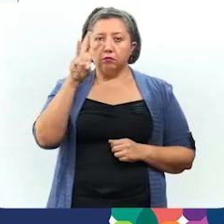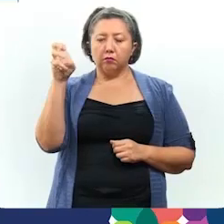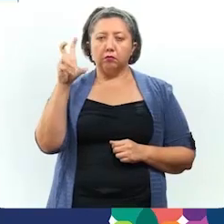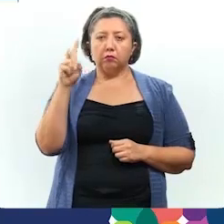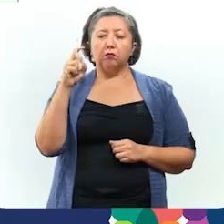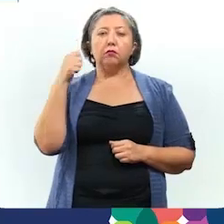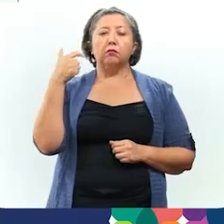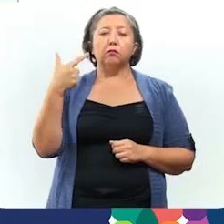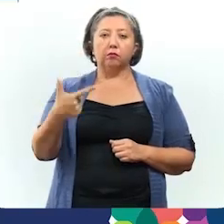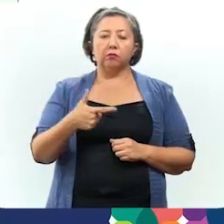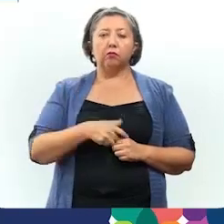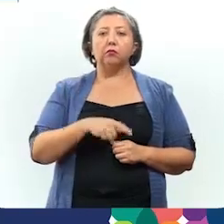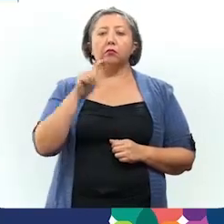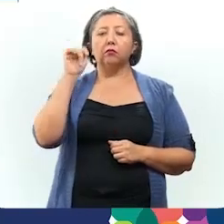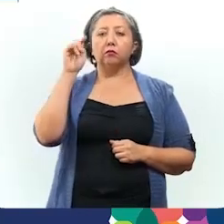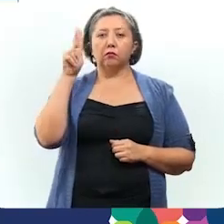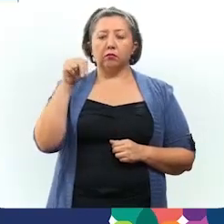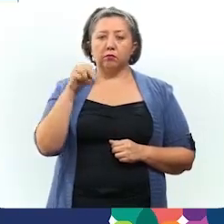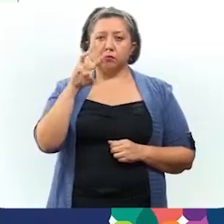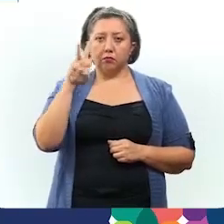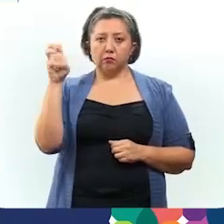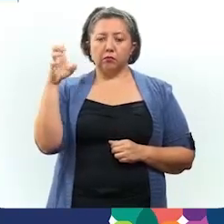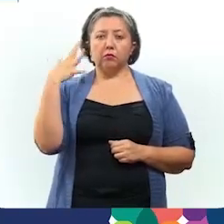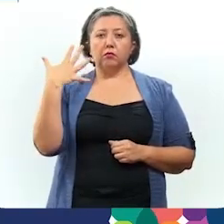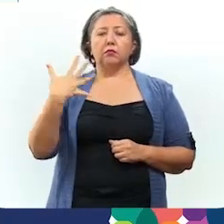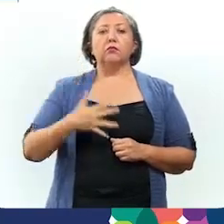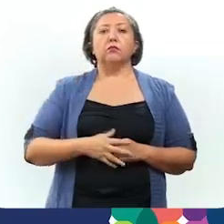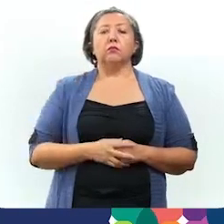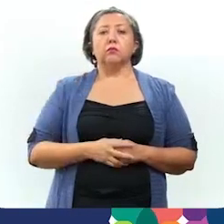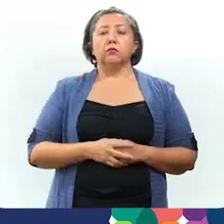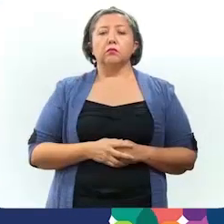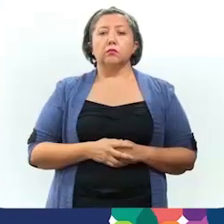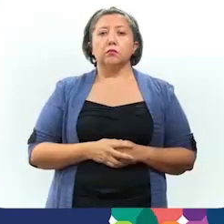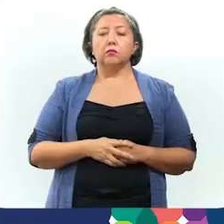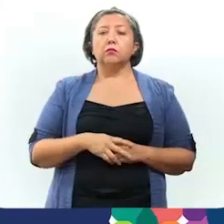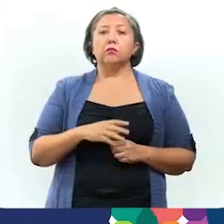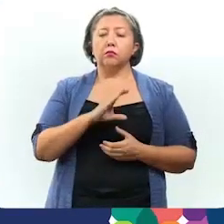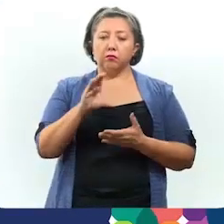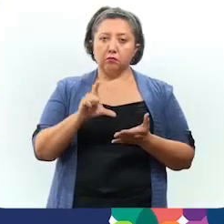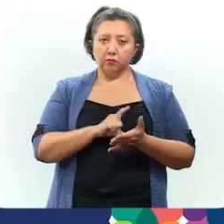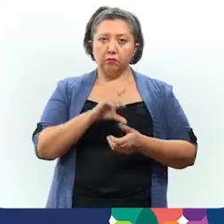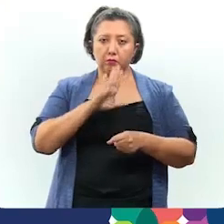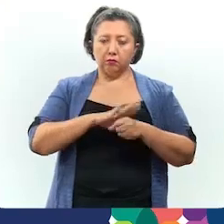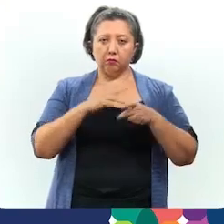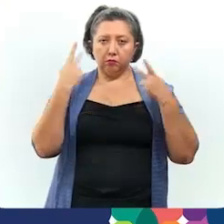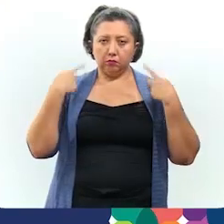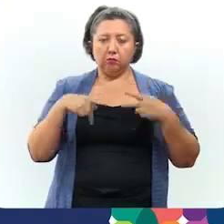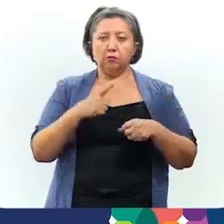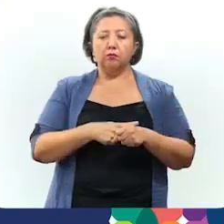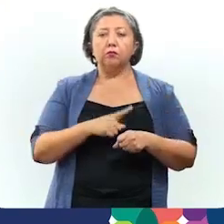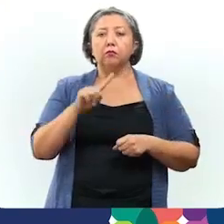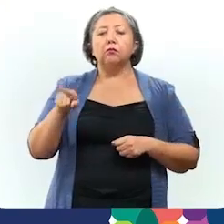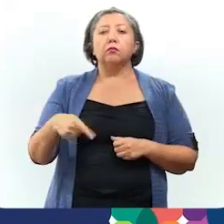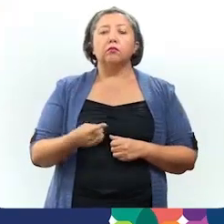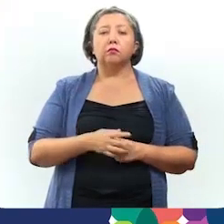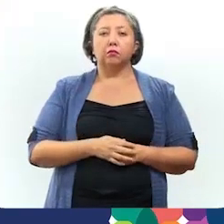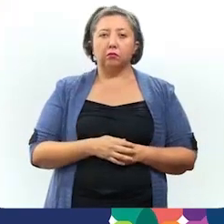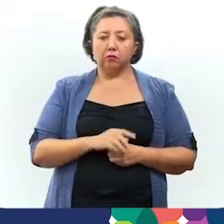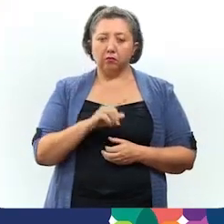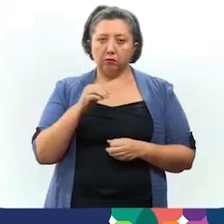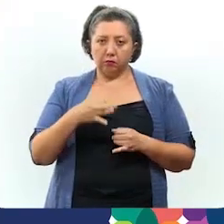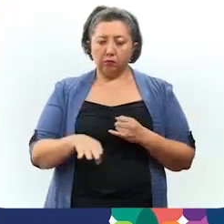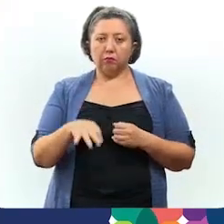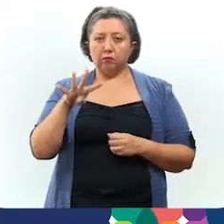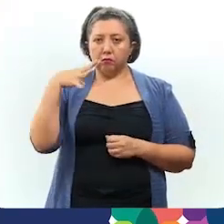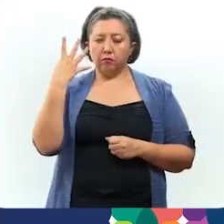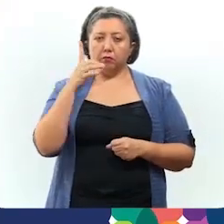trescientos treinta y siete, Tinum, trescientos cinco. Las colonias de Mérida con mayor número de personas contagiadas en